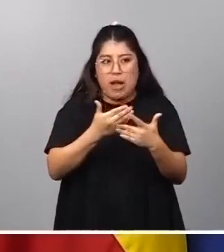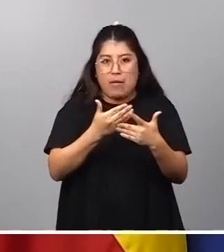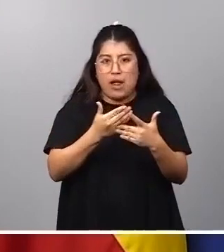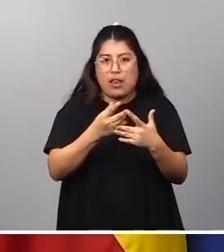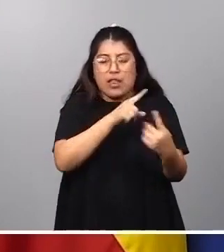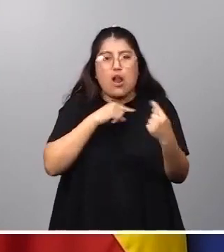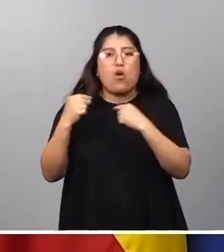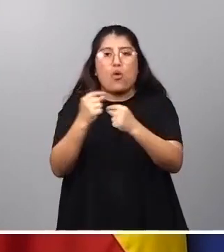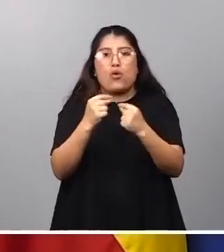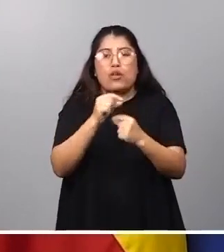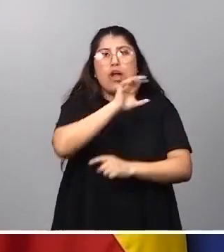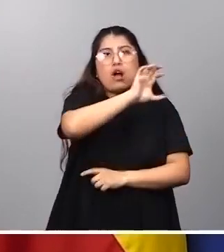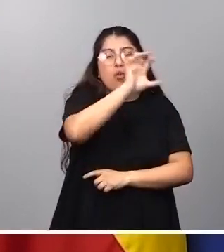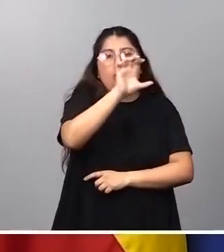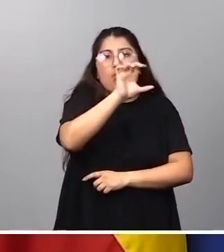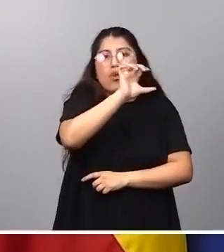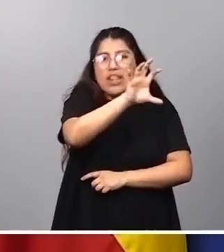con un diálogo que incluya no solo a la Comunidad Autónoma de Cataluña, sino al resto. Gracias. Gracias. Gracias.